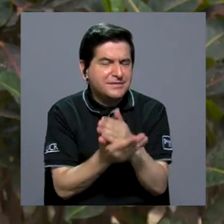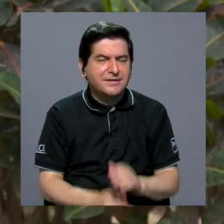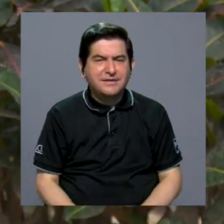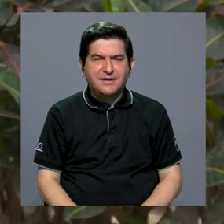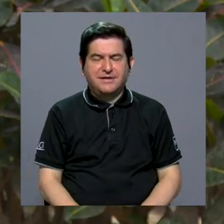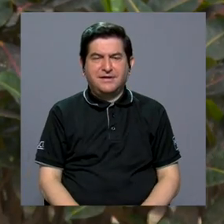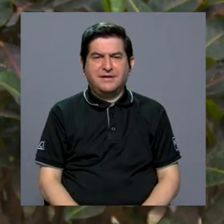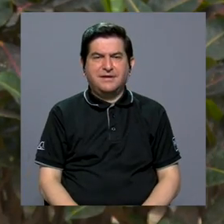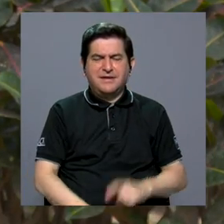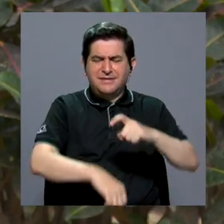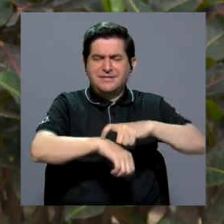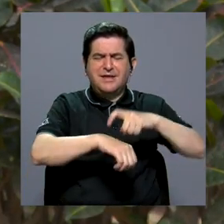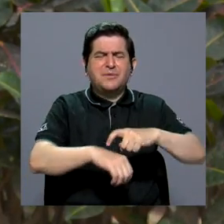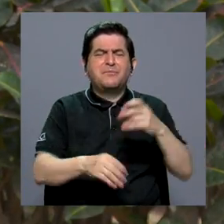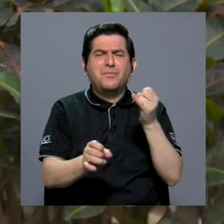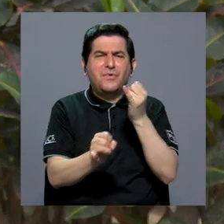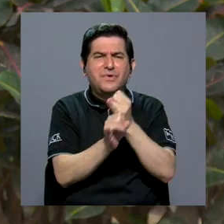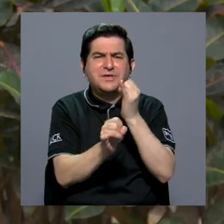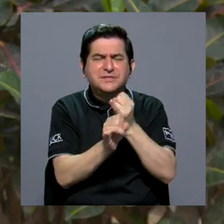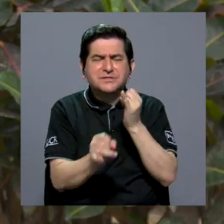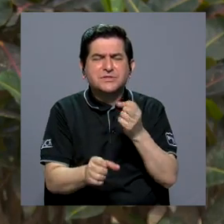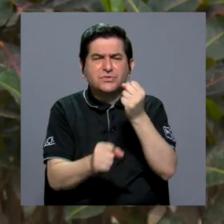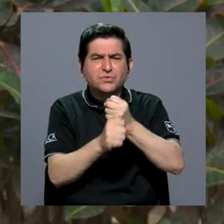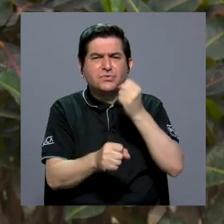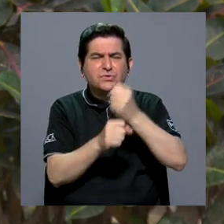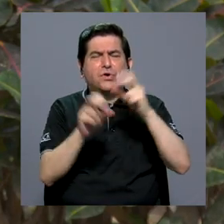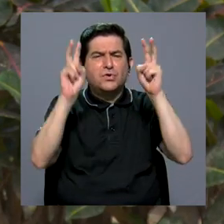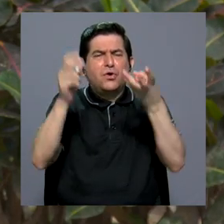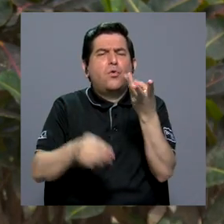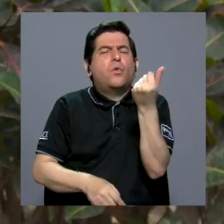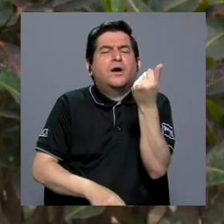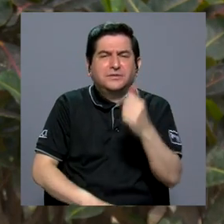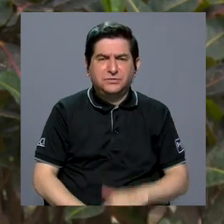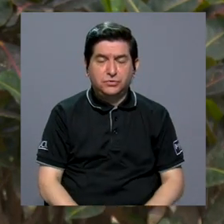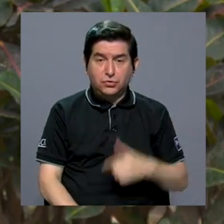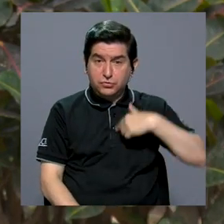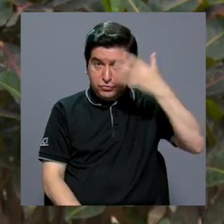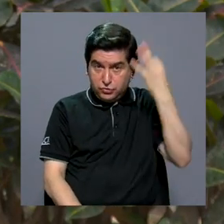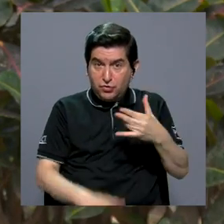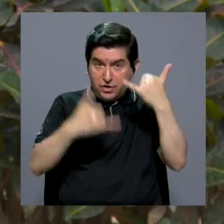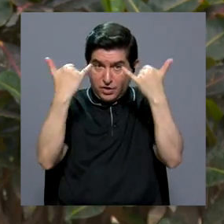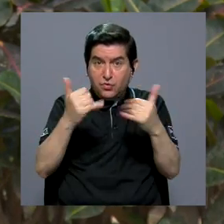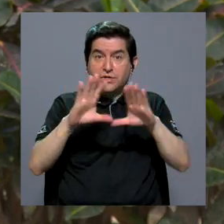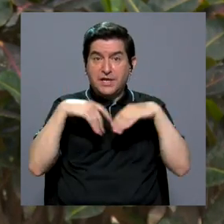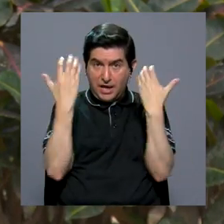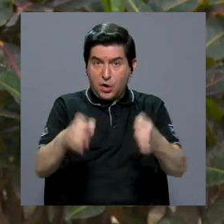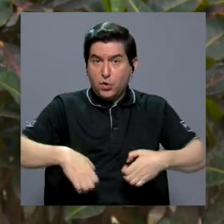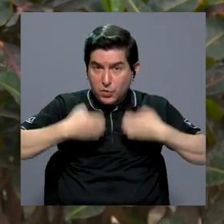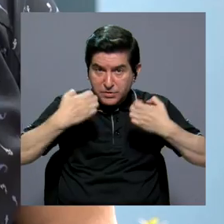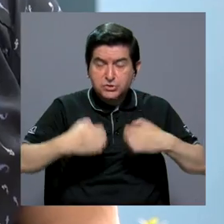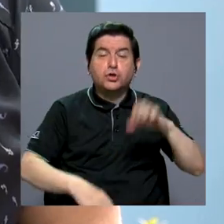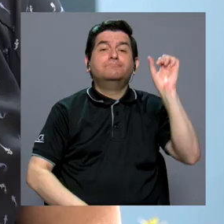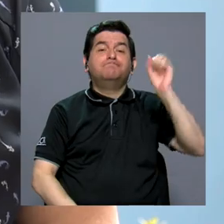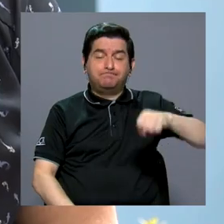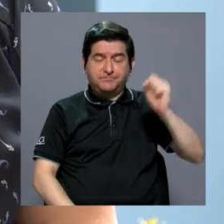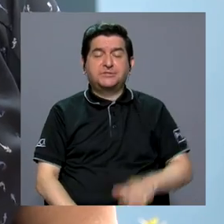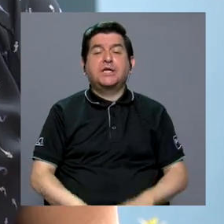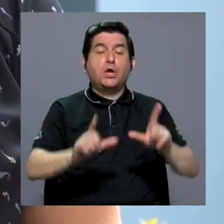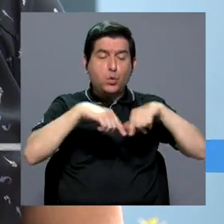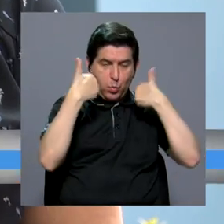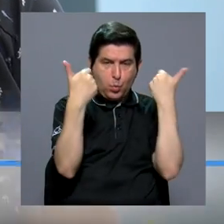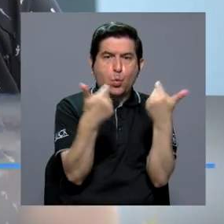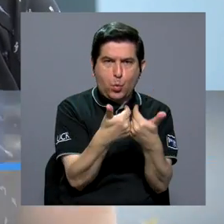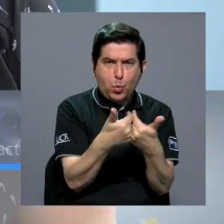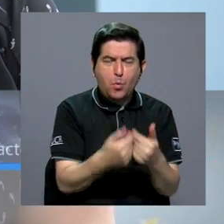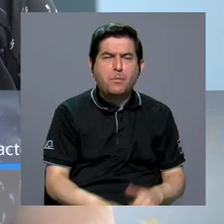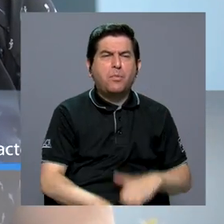¿Desde hace cuánto el Instituto ha venido trabajando en esta temática? Y tengo entendido que para esto hay una comisión. Exactamente, hay una